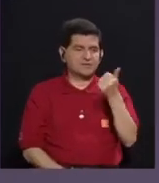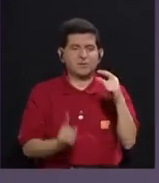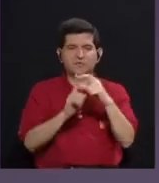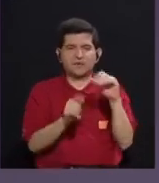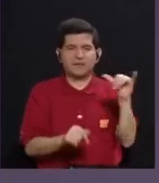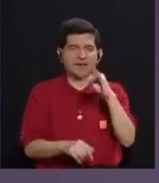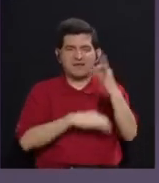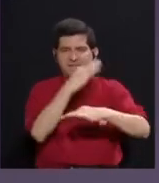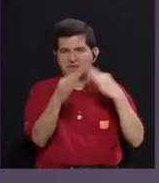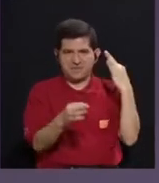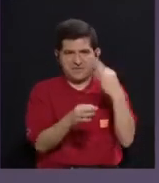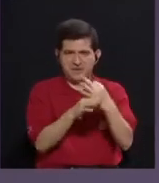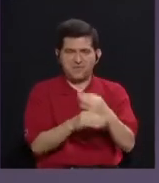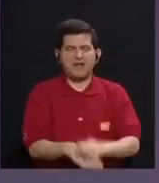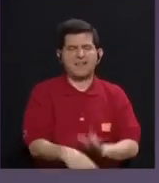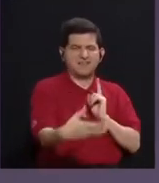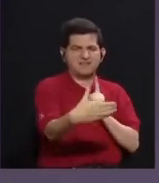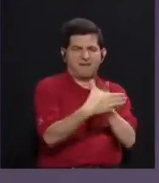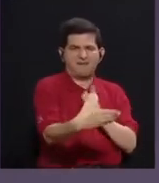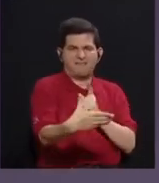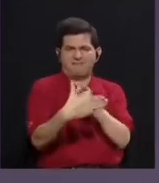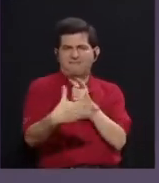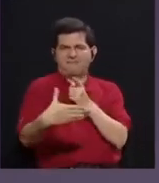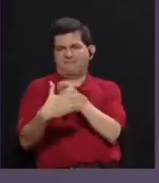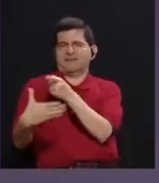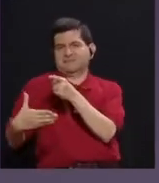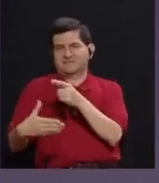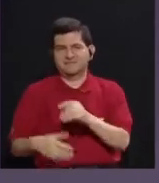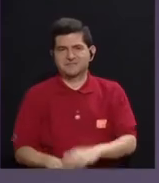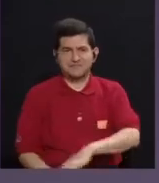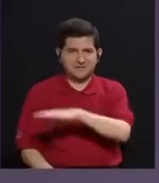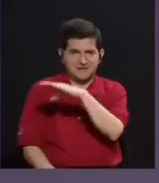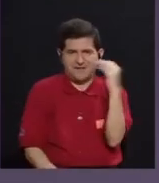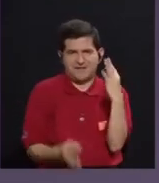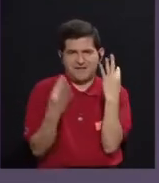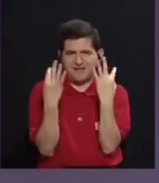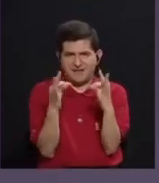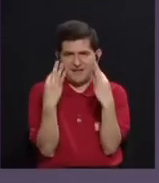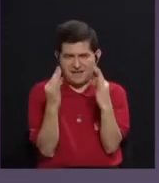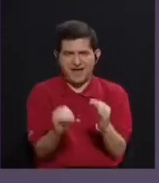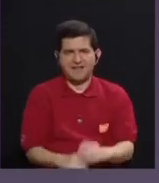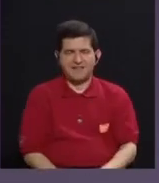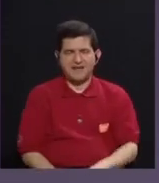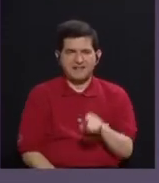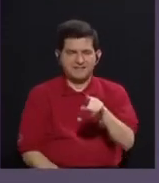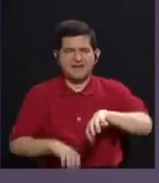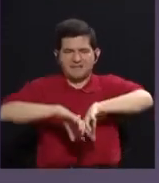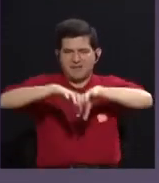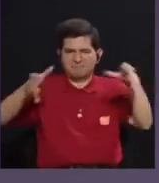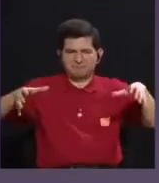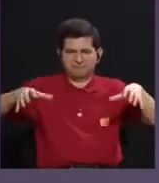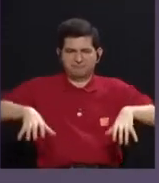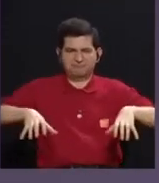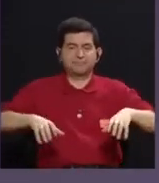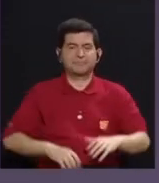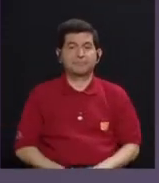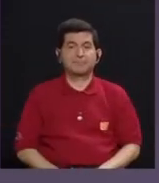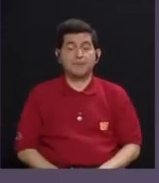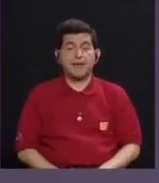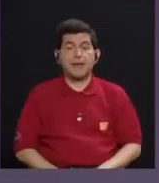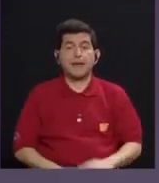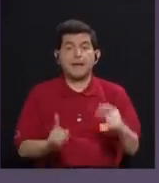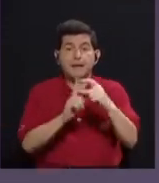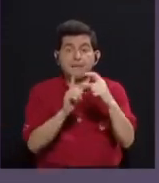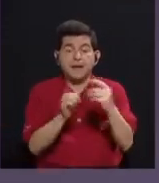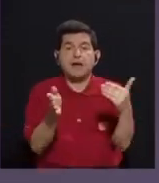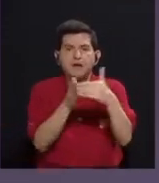misma naturaleza que están destinadas a ofender y a hacer mucho sectarismo. La palabra se retoma